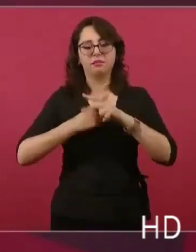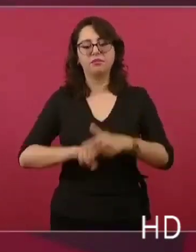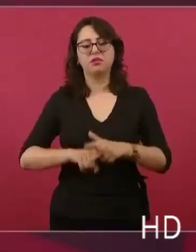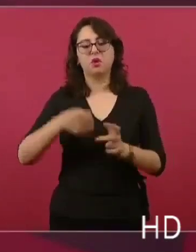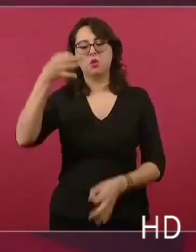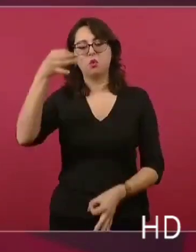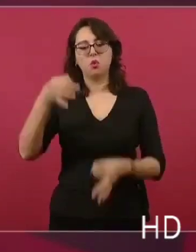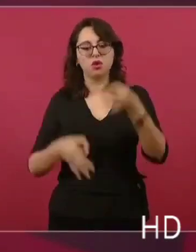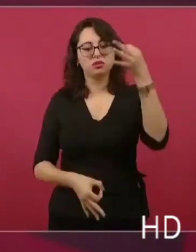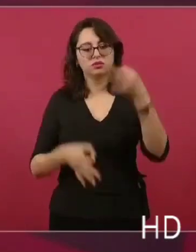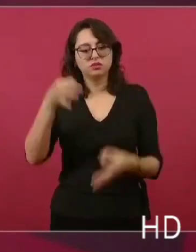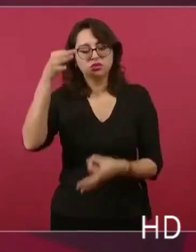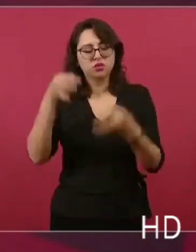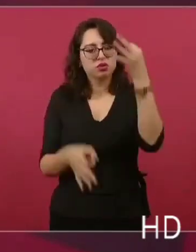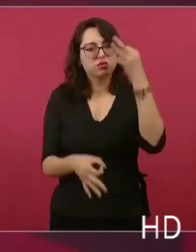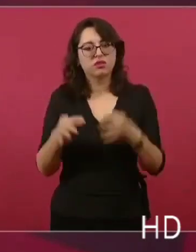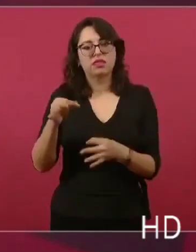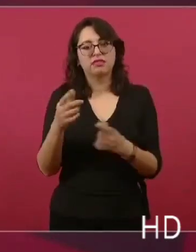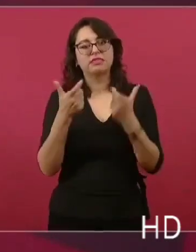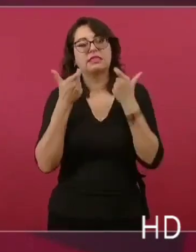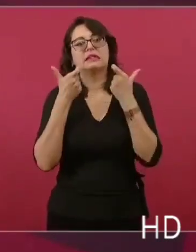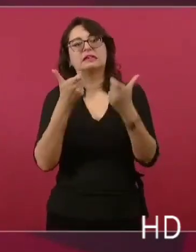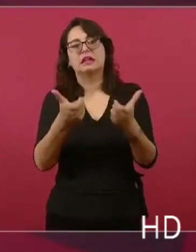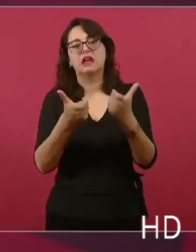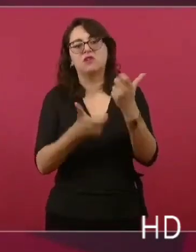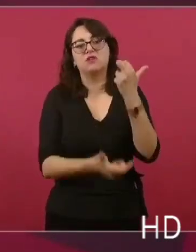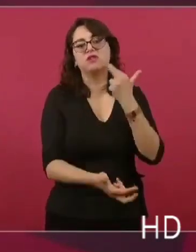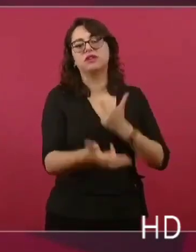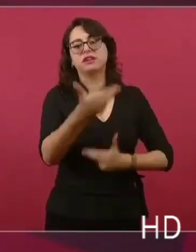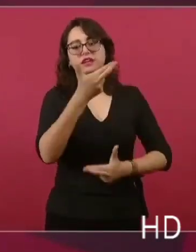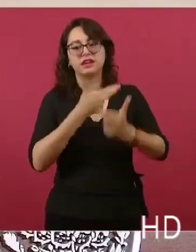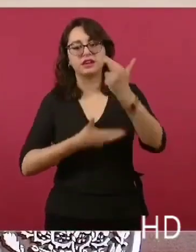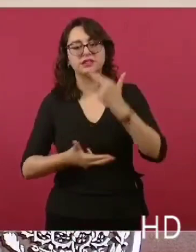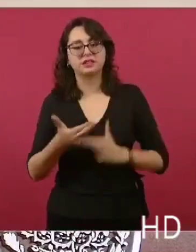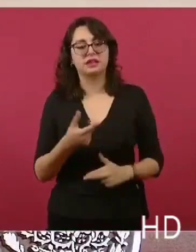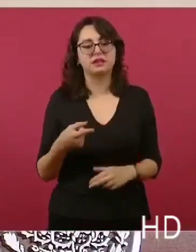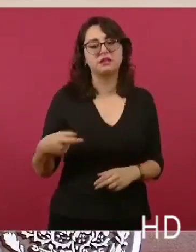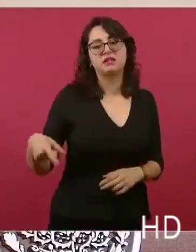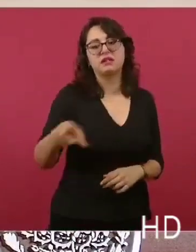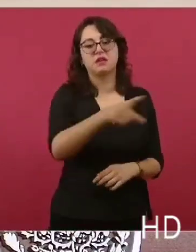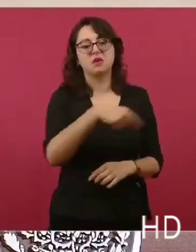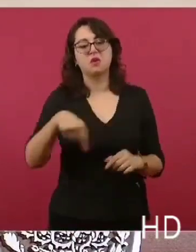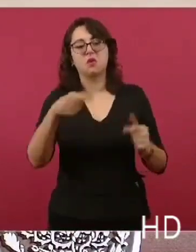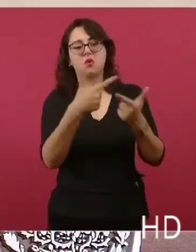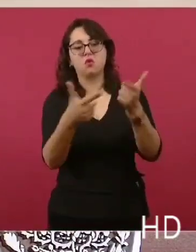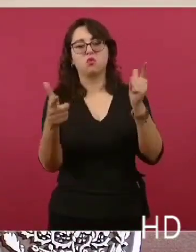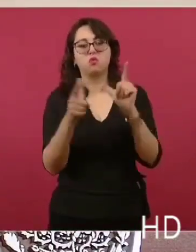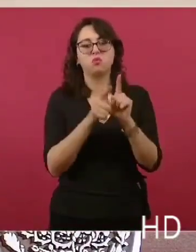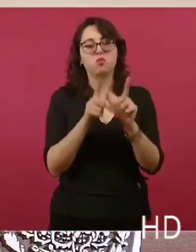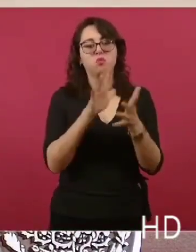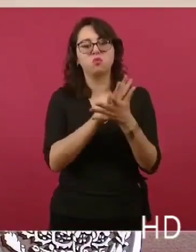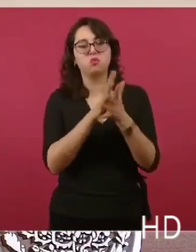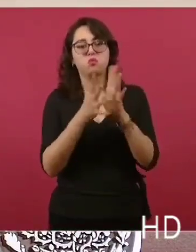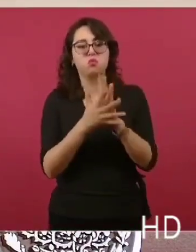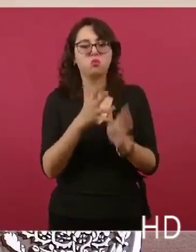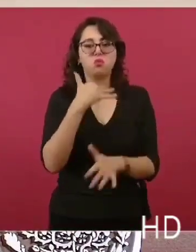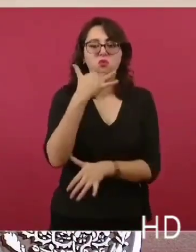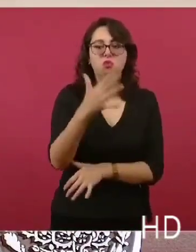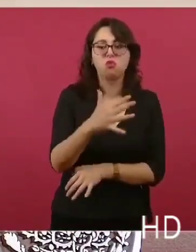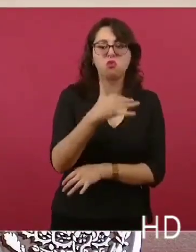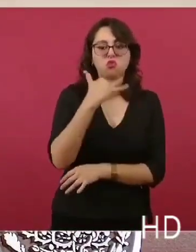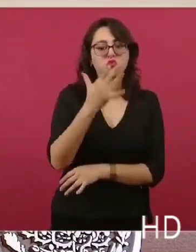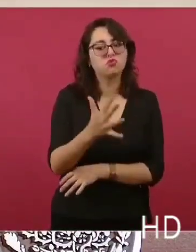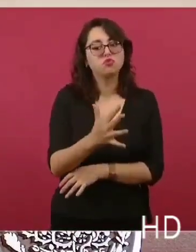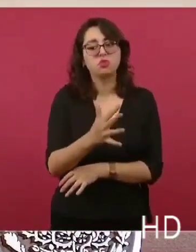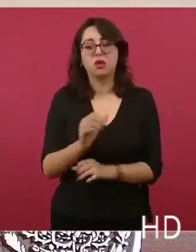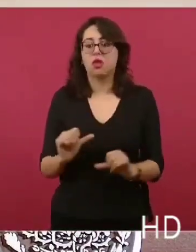esta trama de corrupción se va a llevar a cabo. Habrá